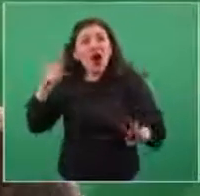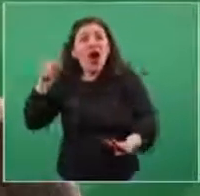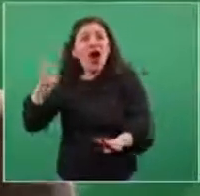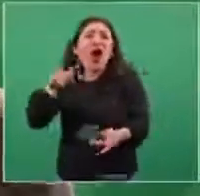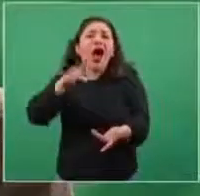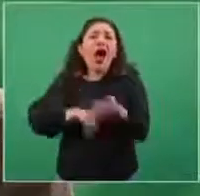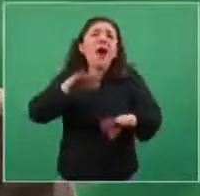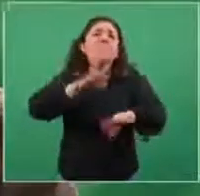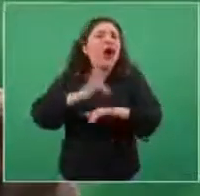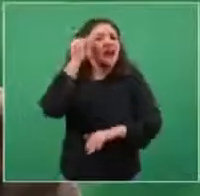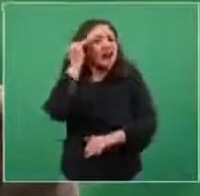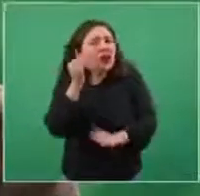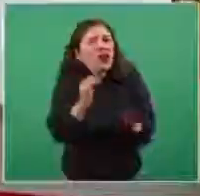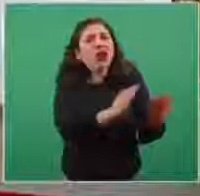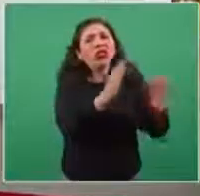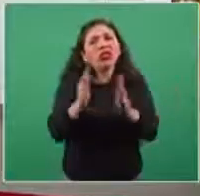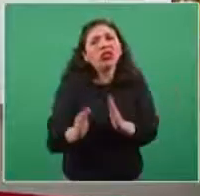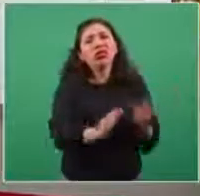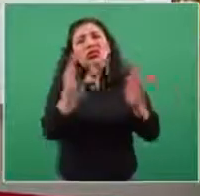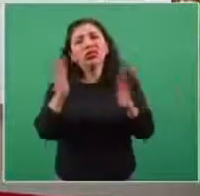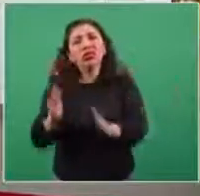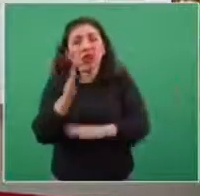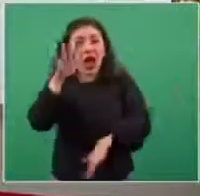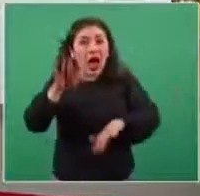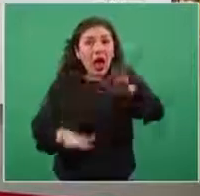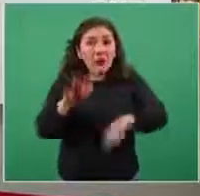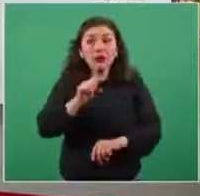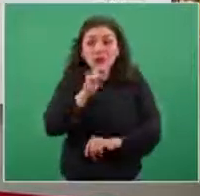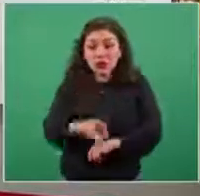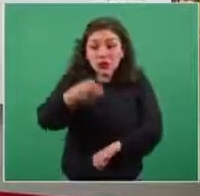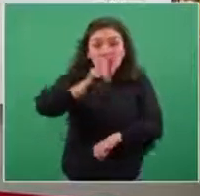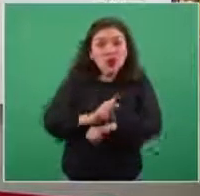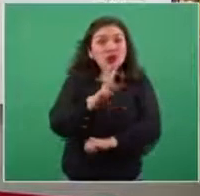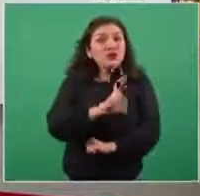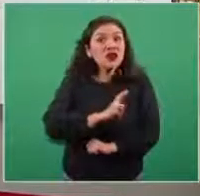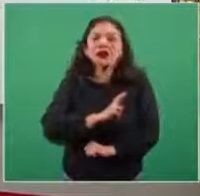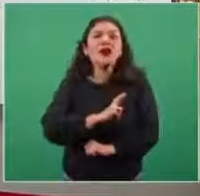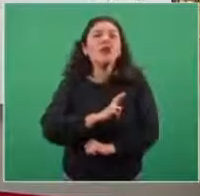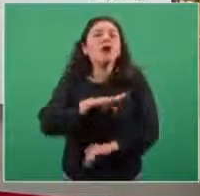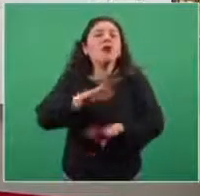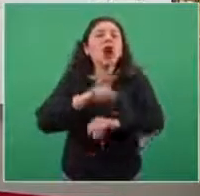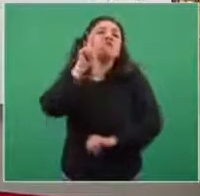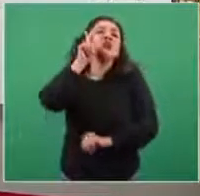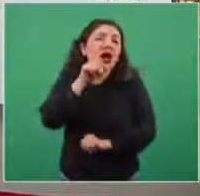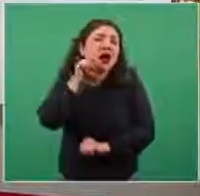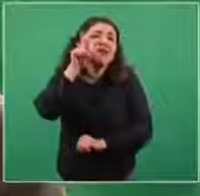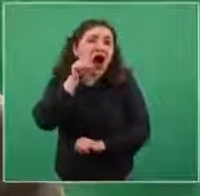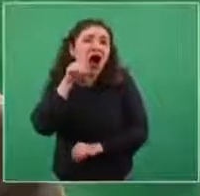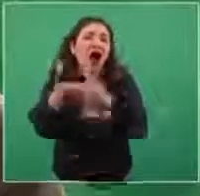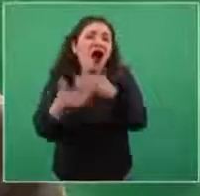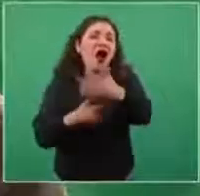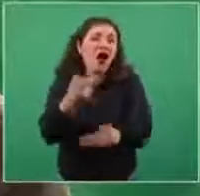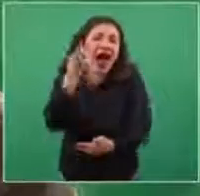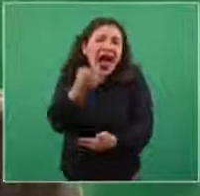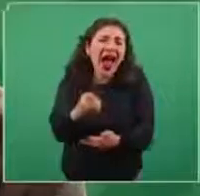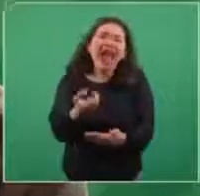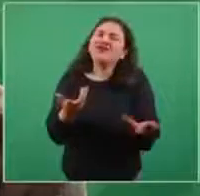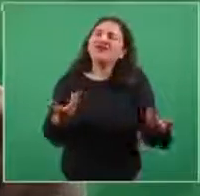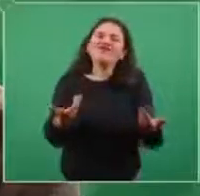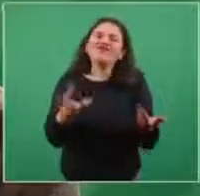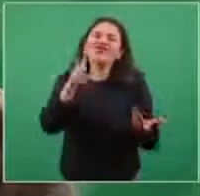retrasos y a veces puede ser que el resultado no esté el mismo día de la toma de muestras. Entonces, todo eso se vuelve bastante inconveniente.